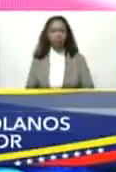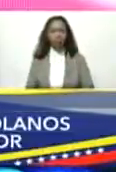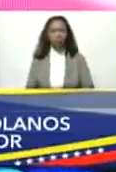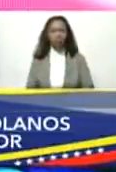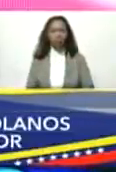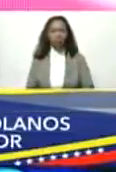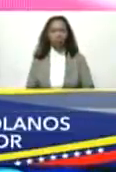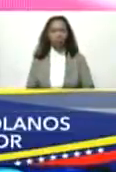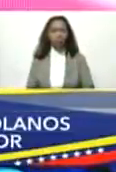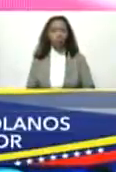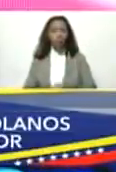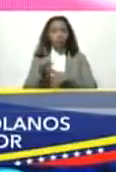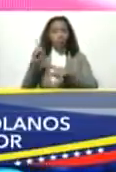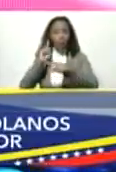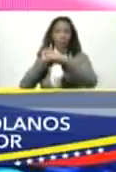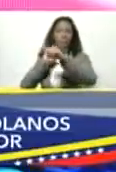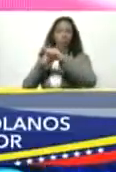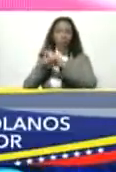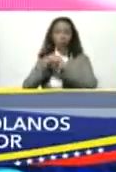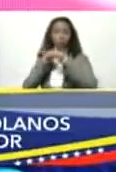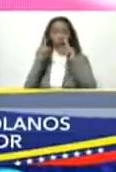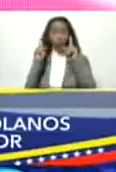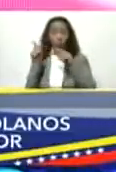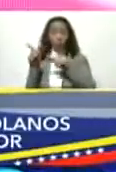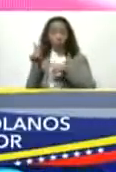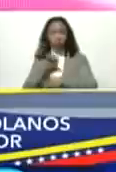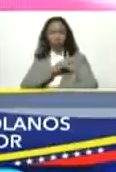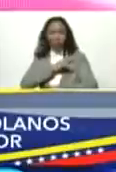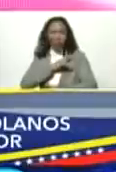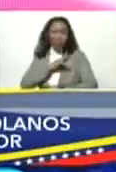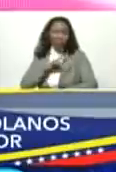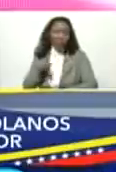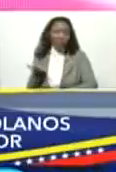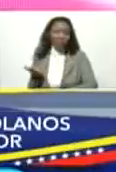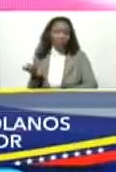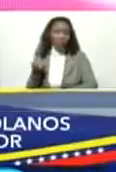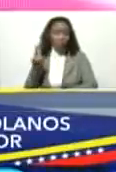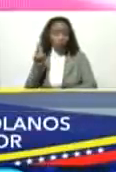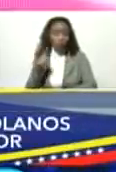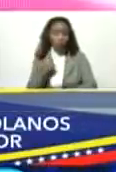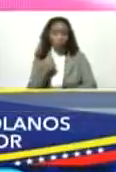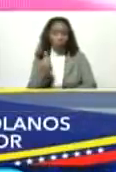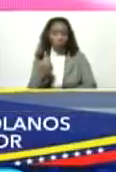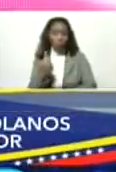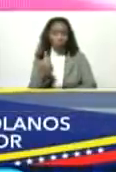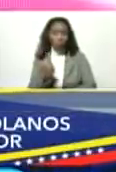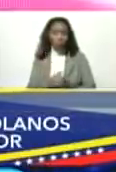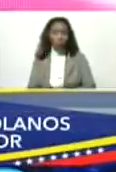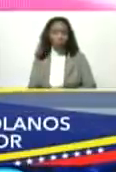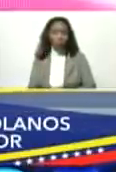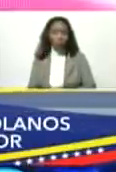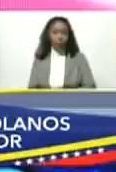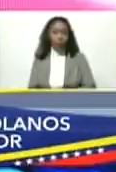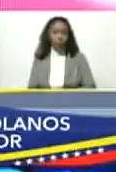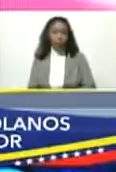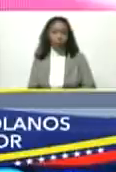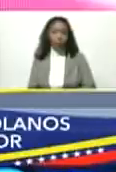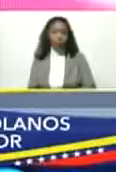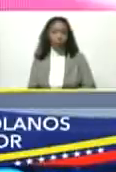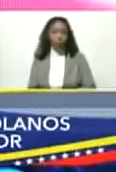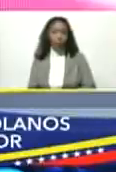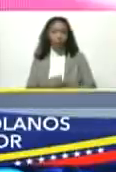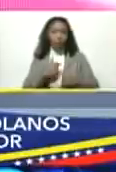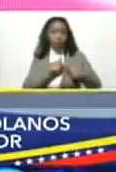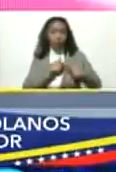y ellos han descubierto en su dolor en su soledad que su